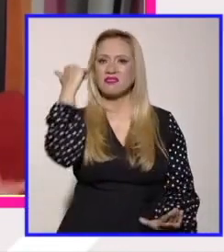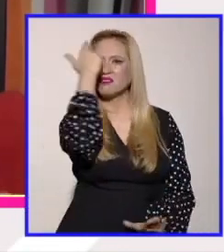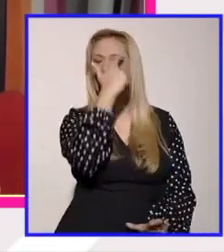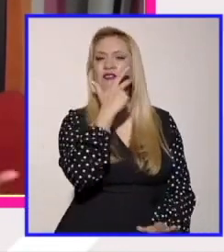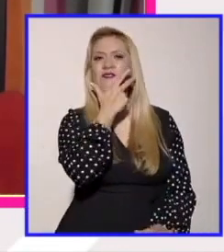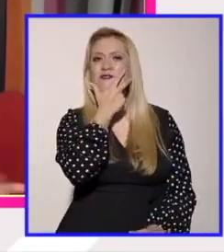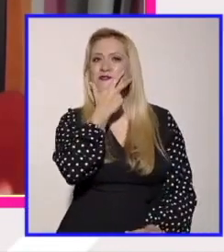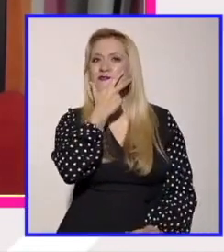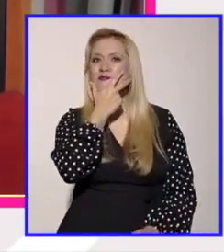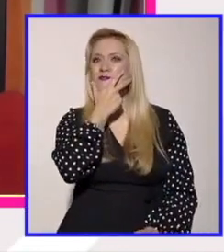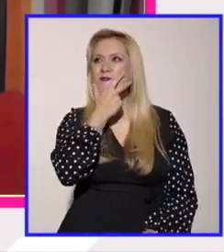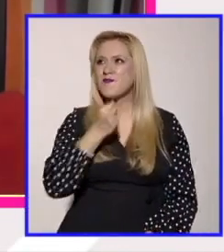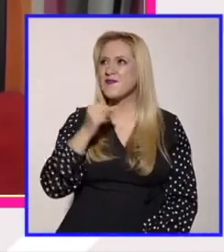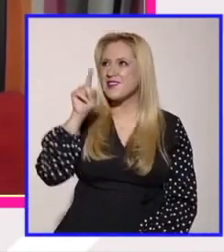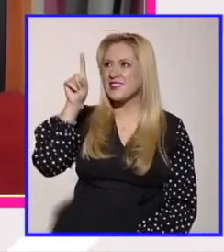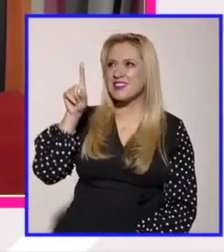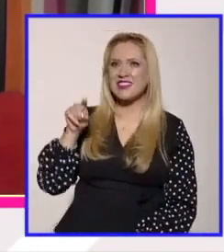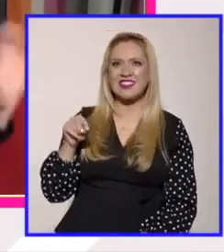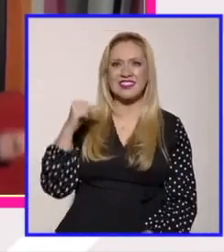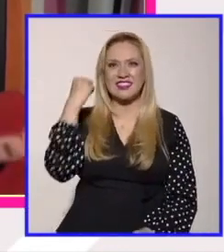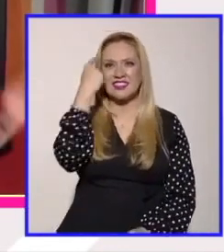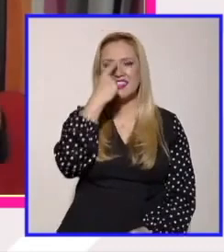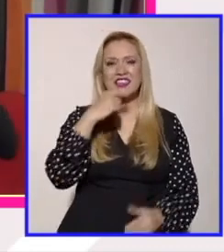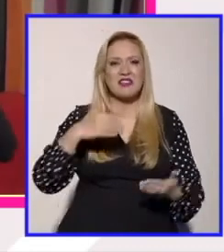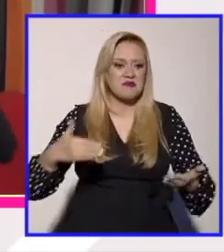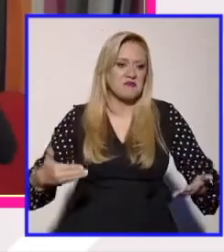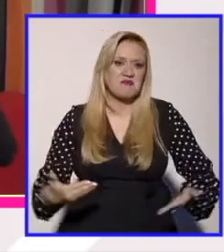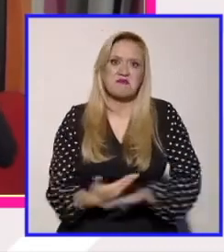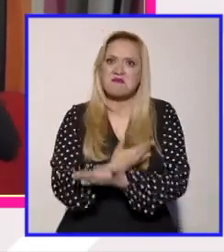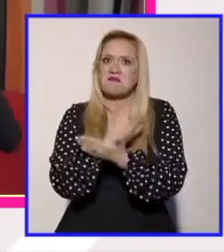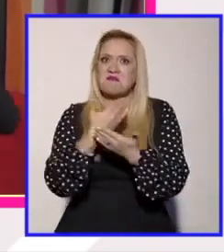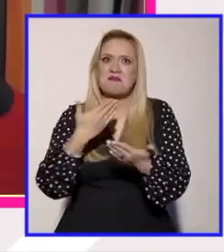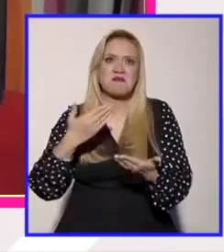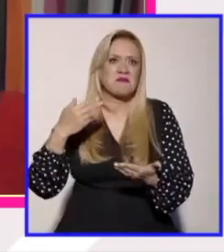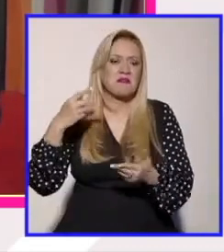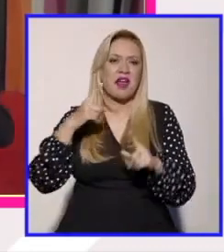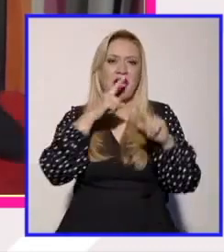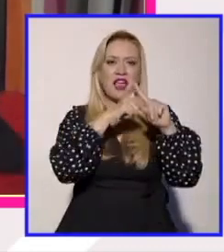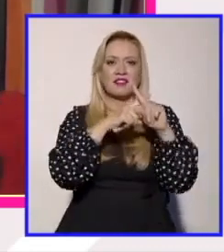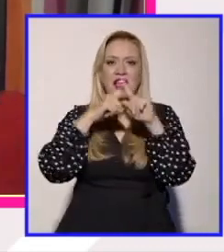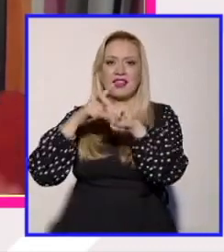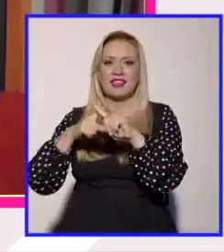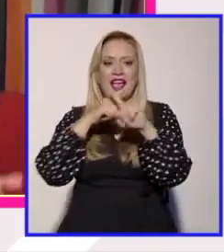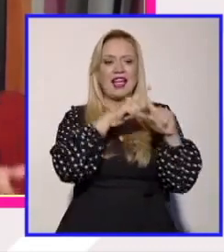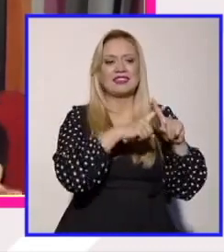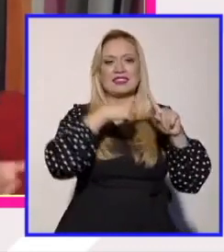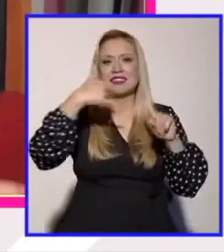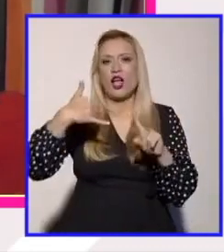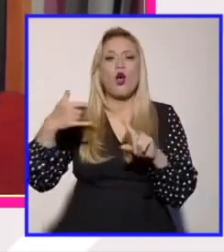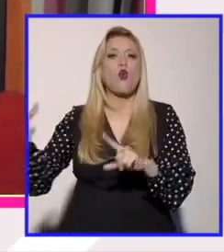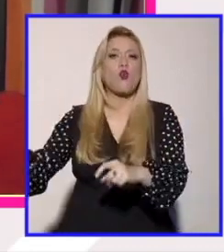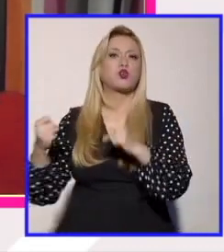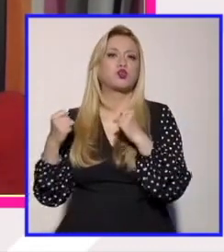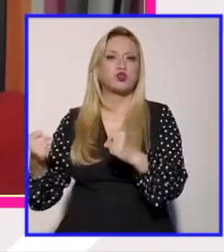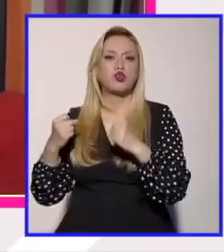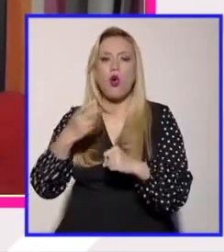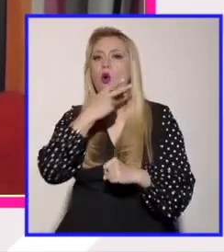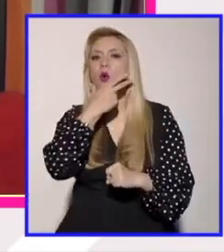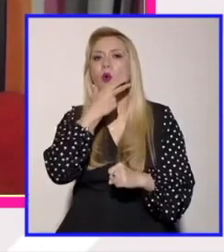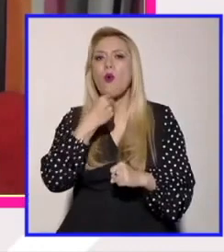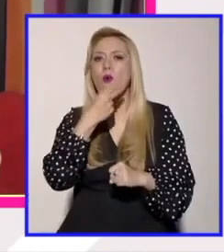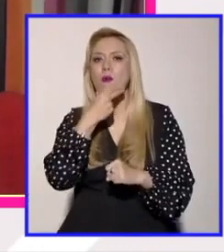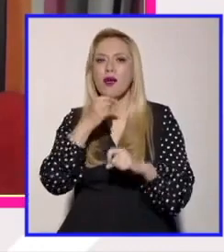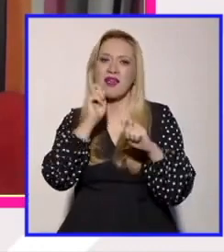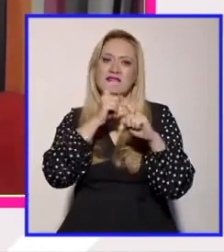delimitar que es un hombre y que es una mujer según la testosterona, que ya lo eliminaron de paso. Pero el punto es que ella, por tener la testosterona alta y ser